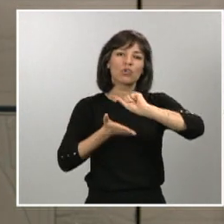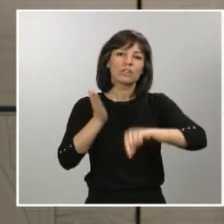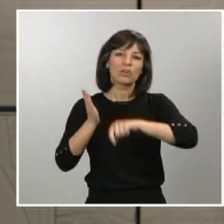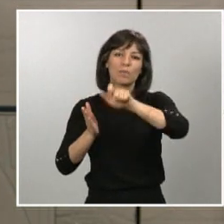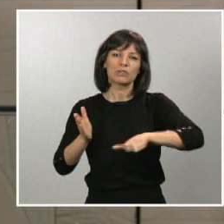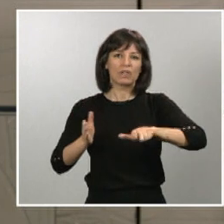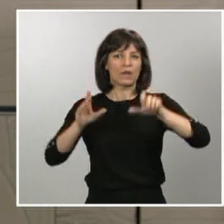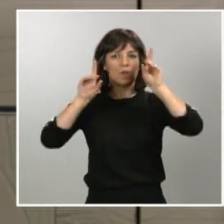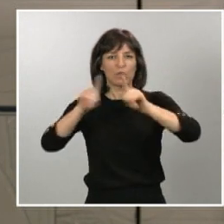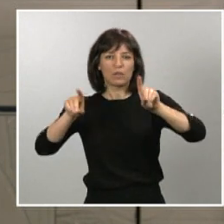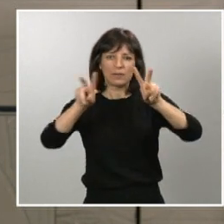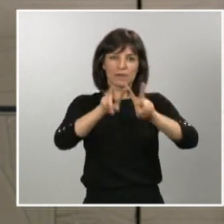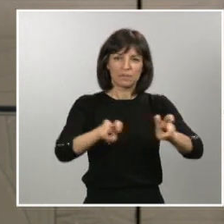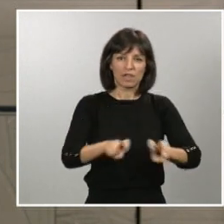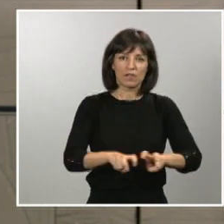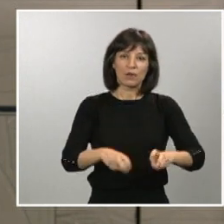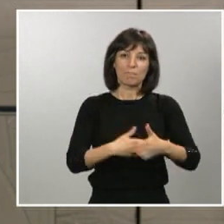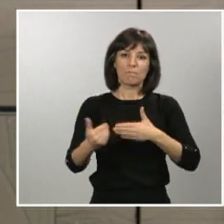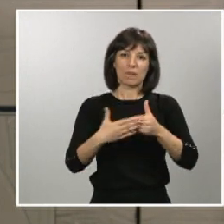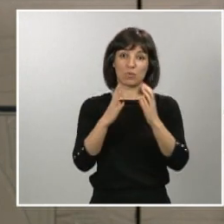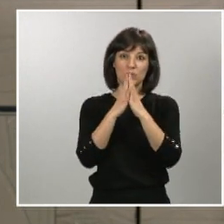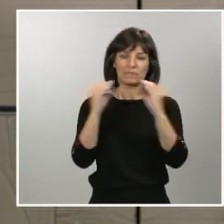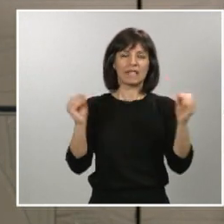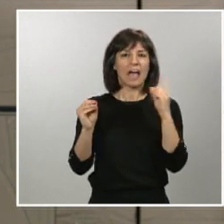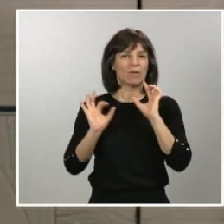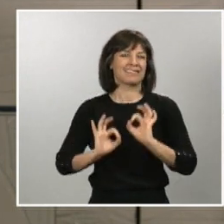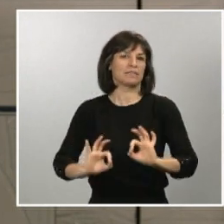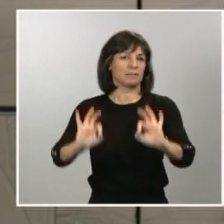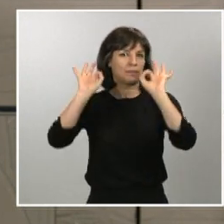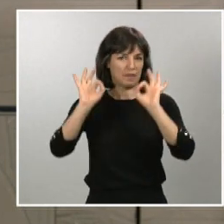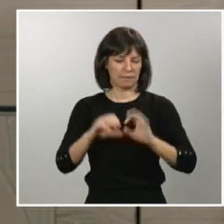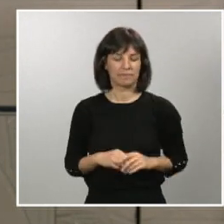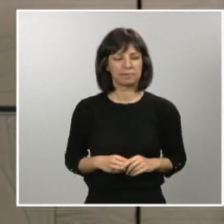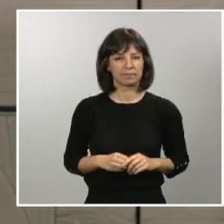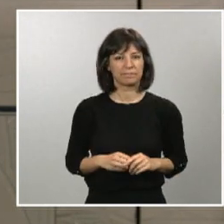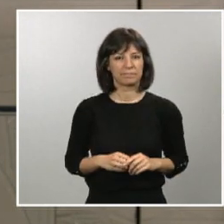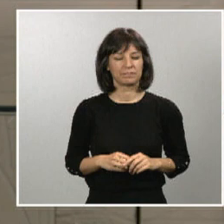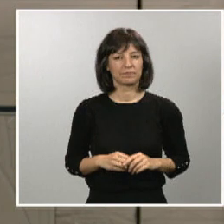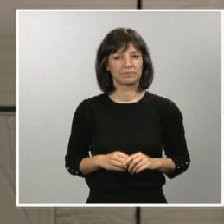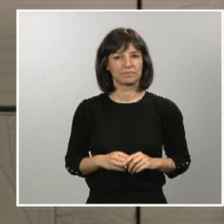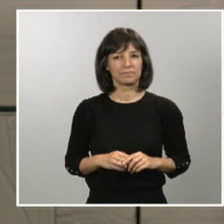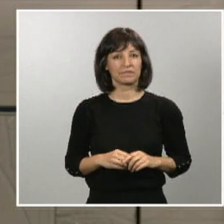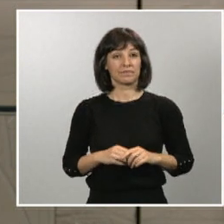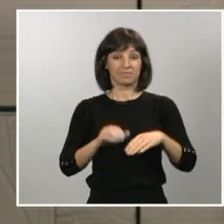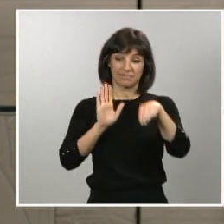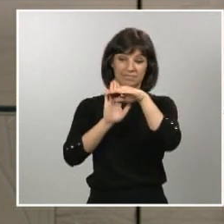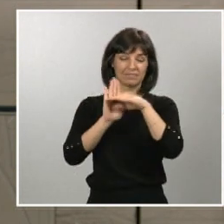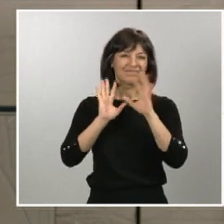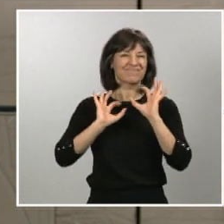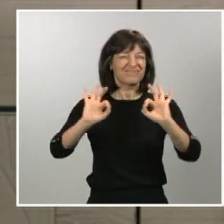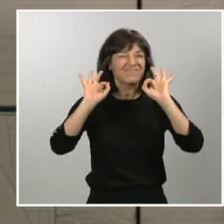celebrados por universidades. Se establecen también disposiciones específicas para los contratos de trabajo